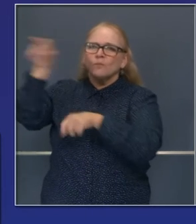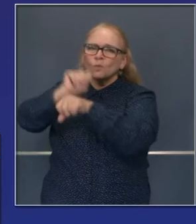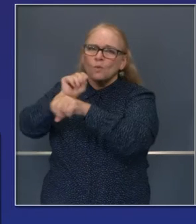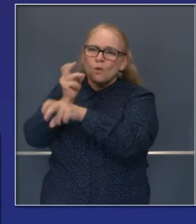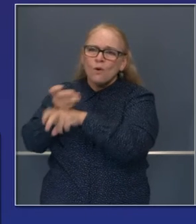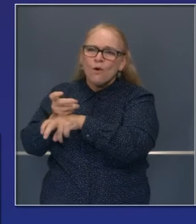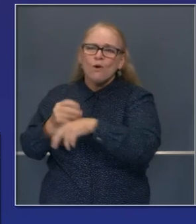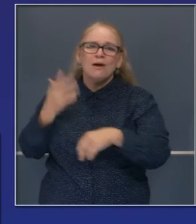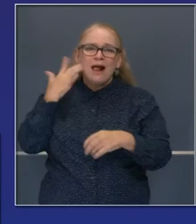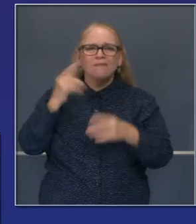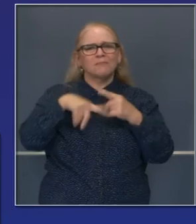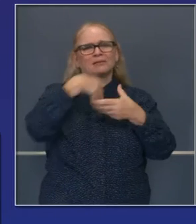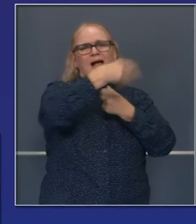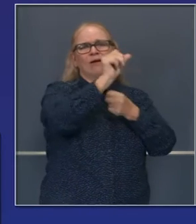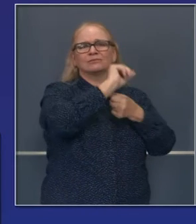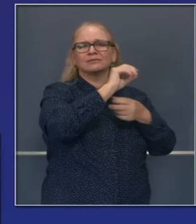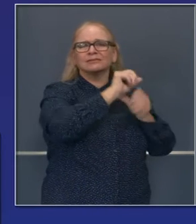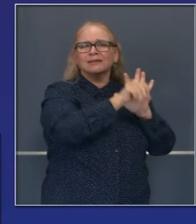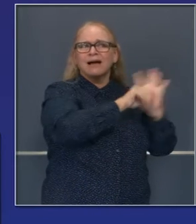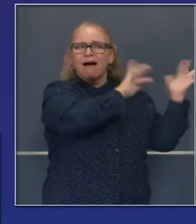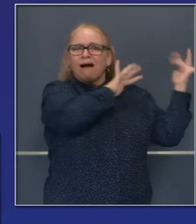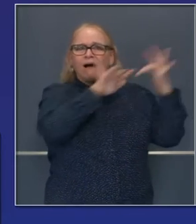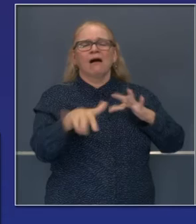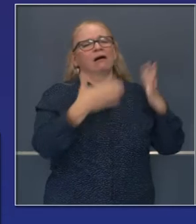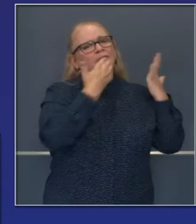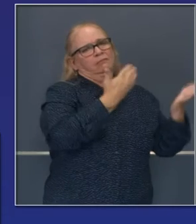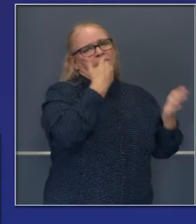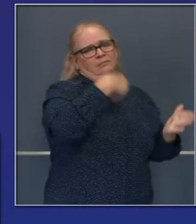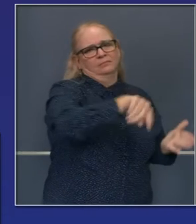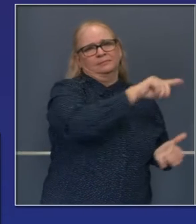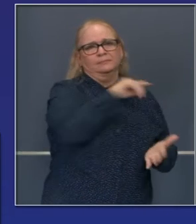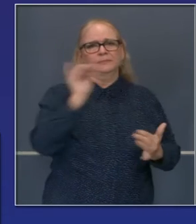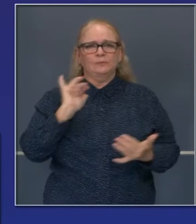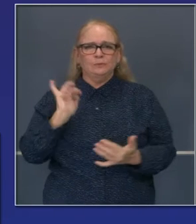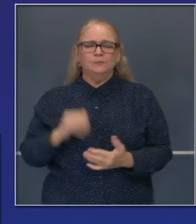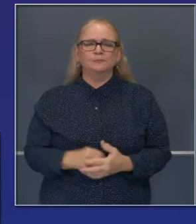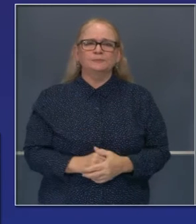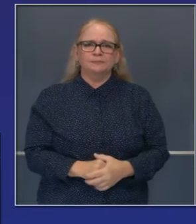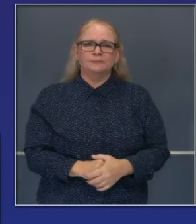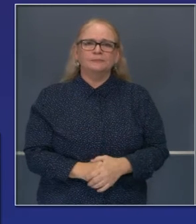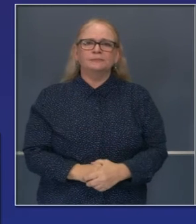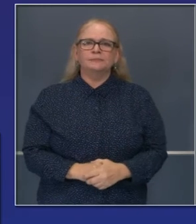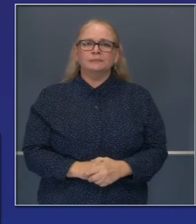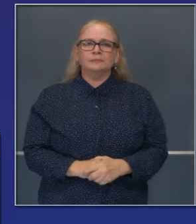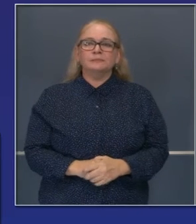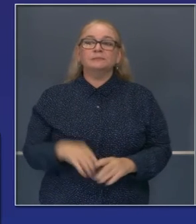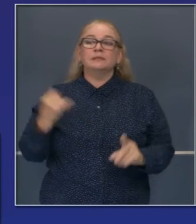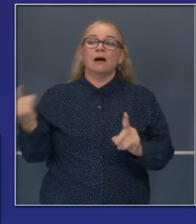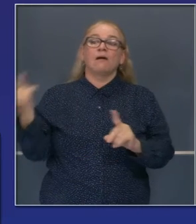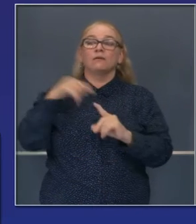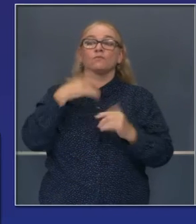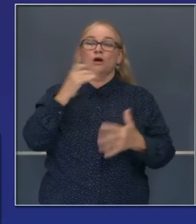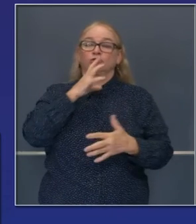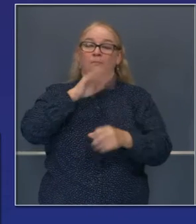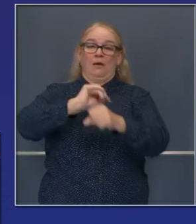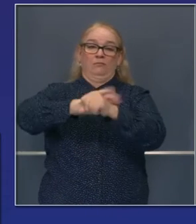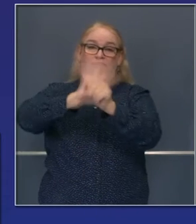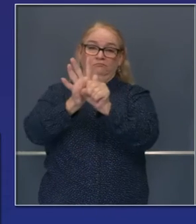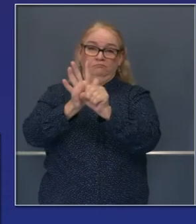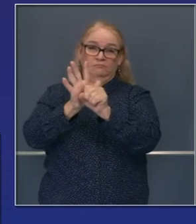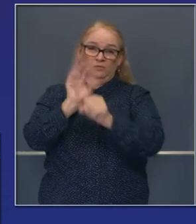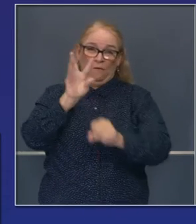bomberos, damas y hombres que han trabajado durísimo. Hablando de trabajo, todavía nos falta mucho trabajo por hacer